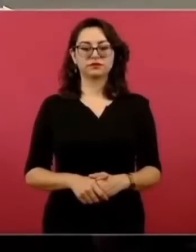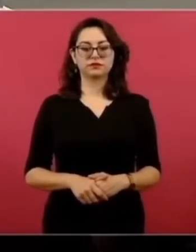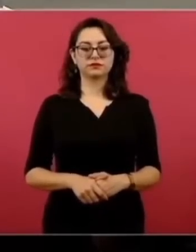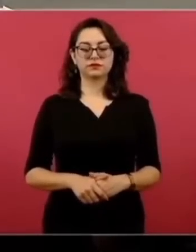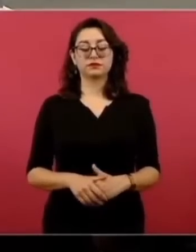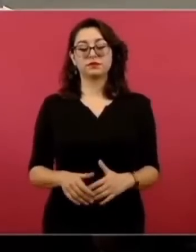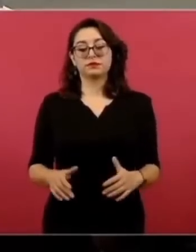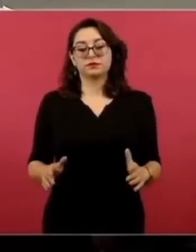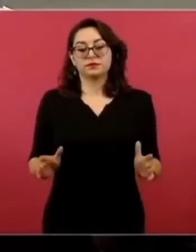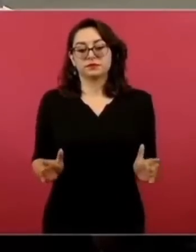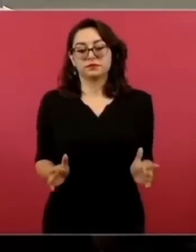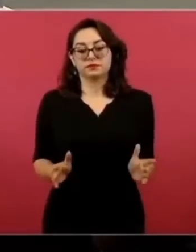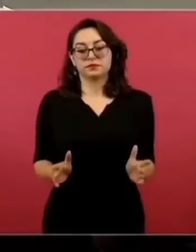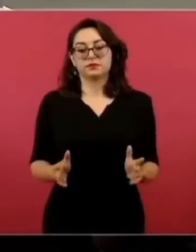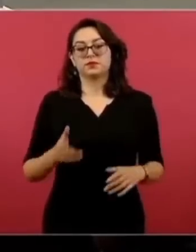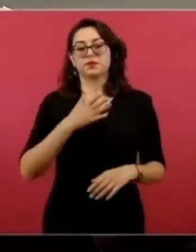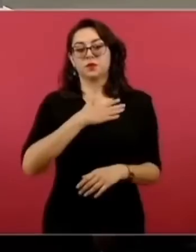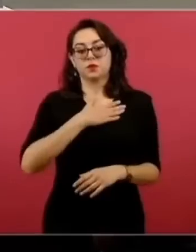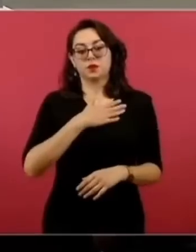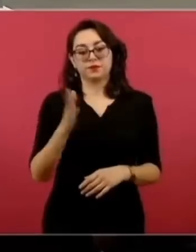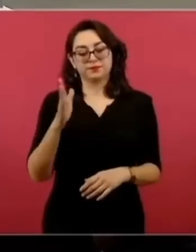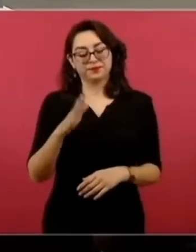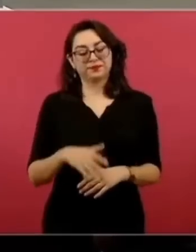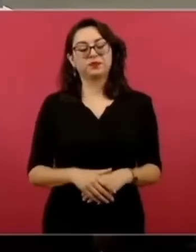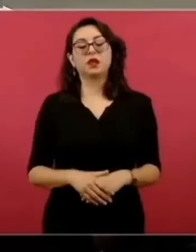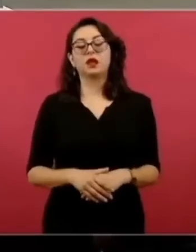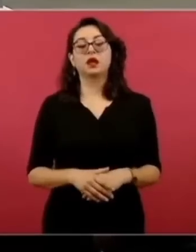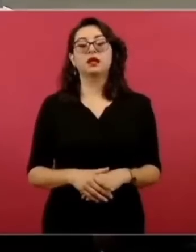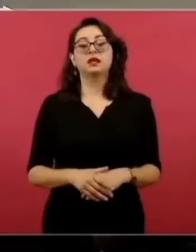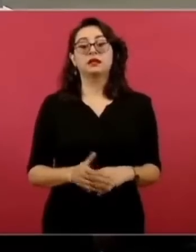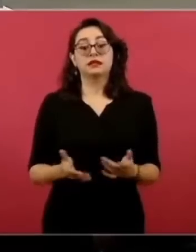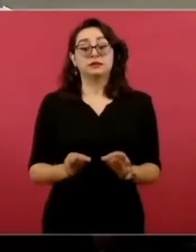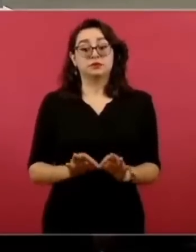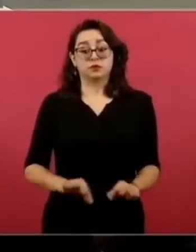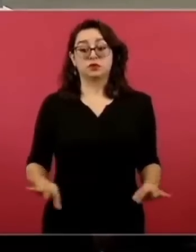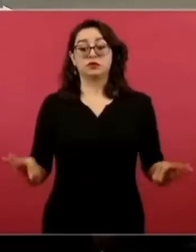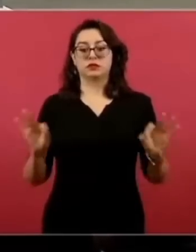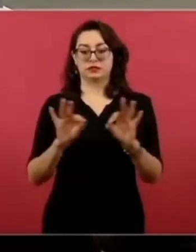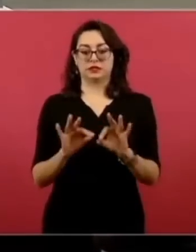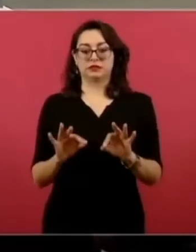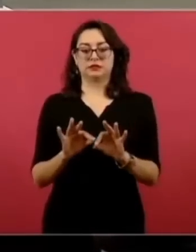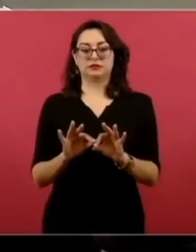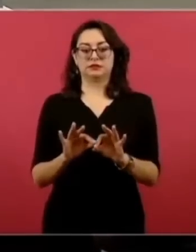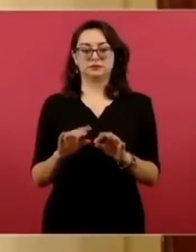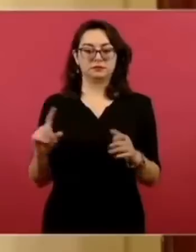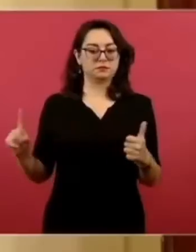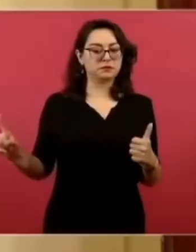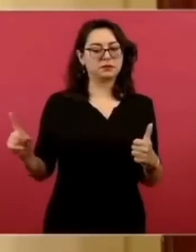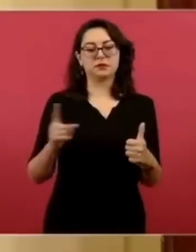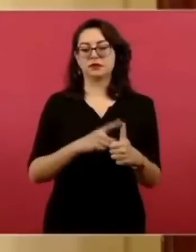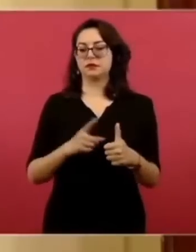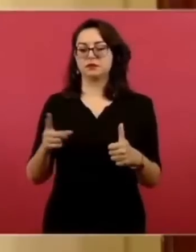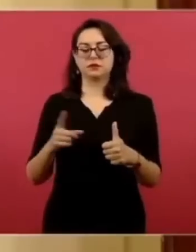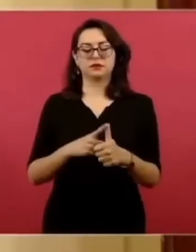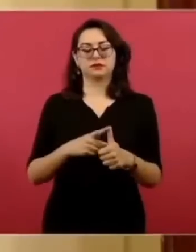El que el gobierno debe promover el desarrollo